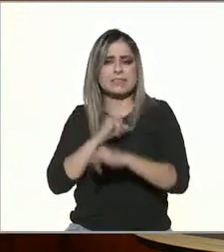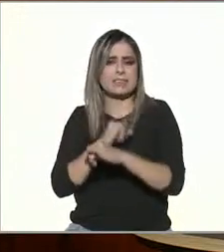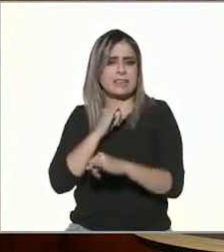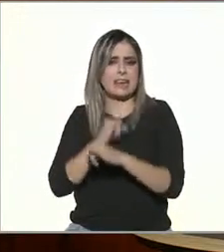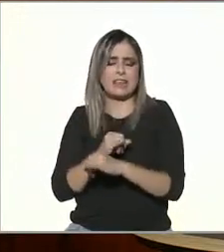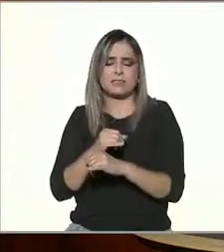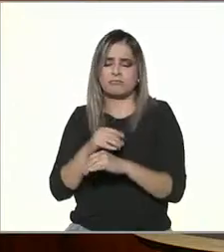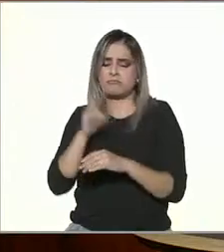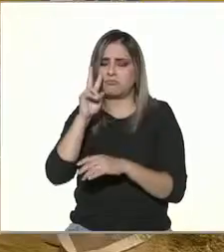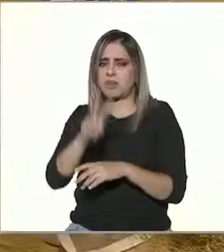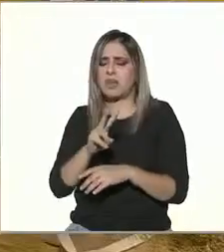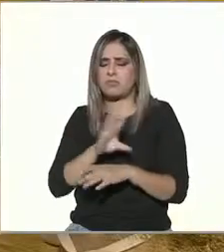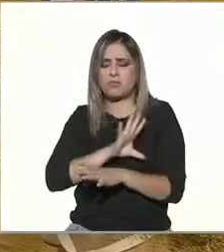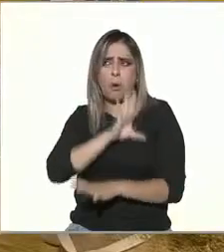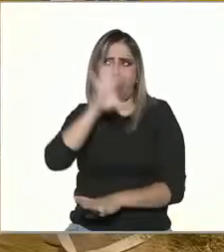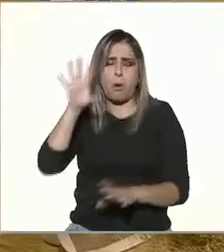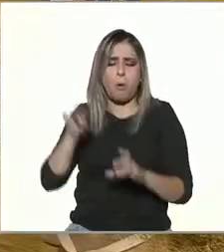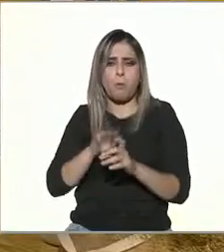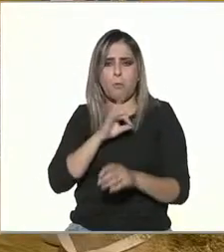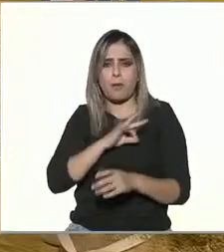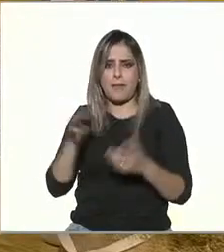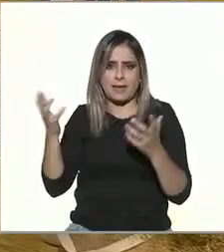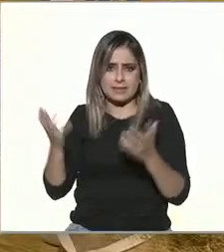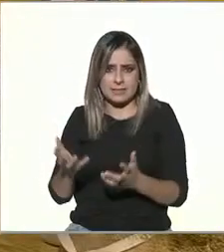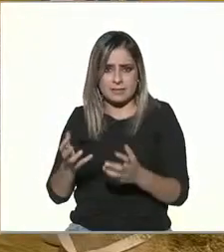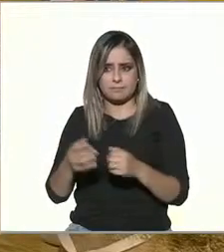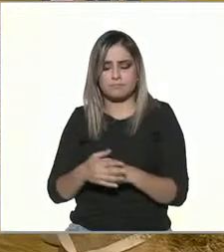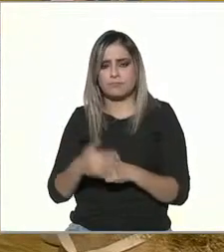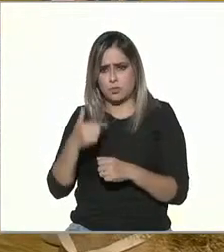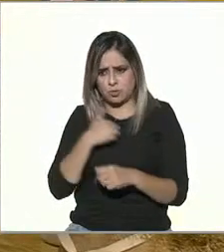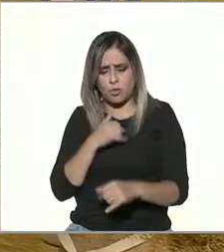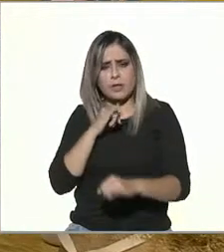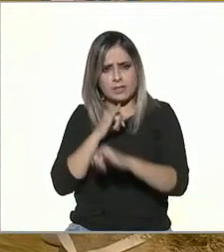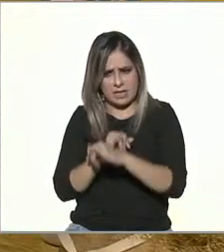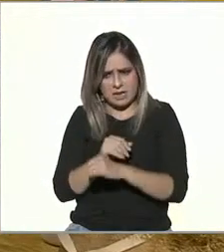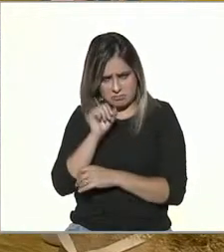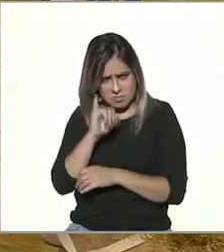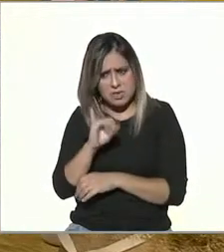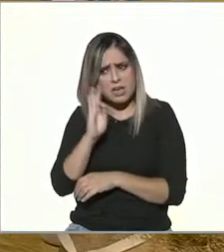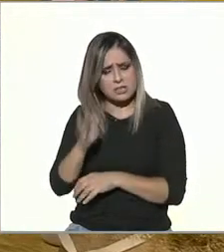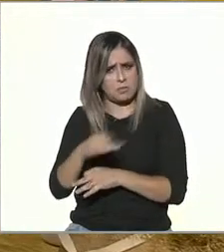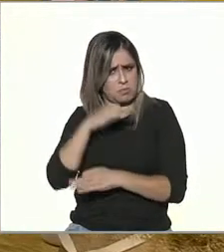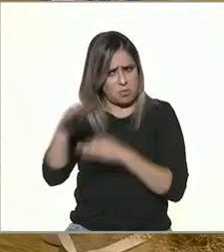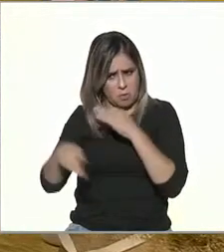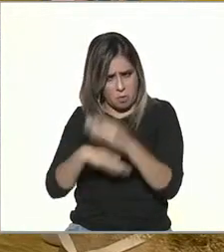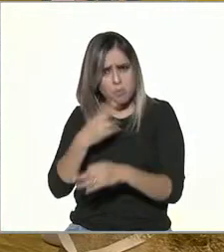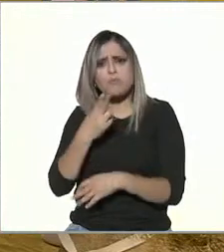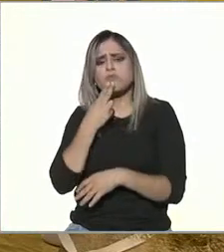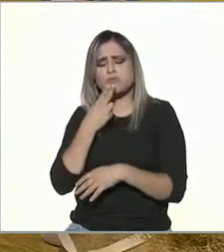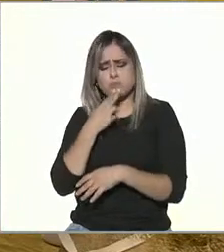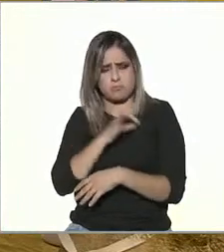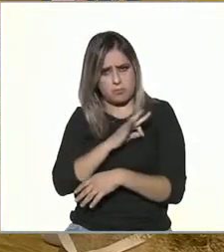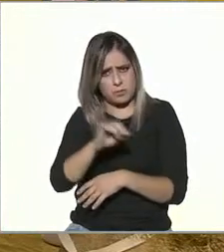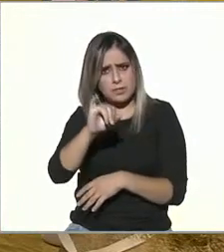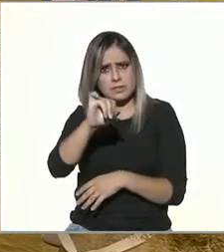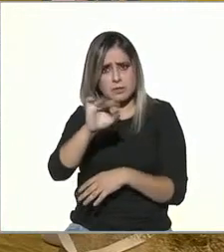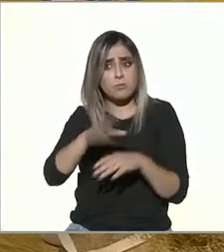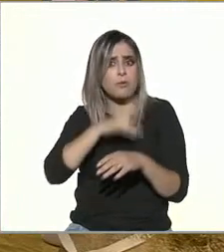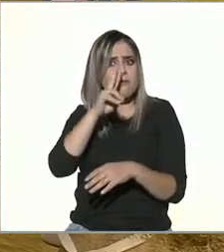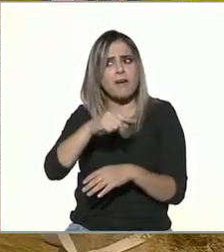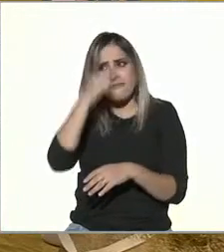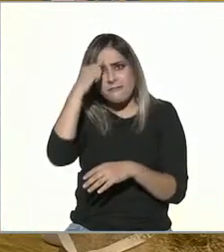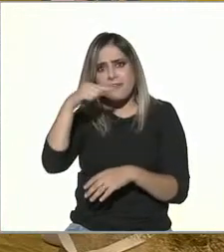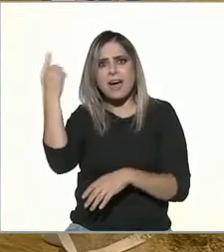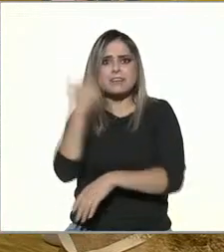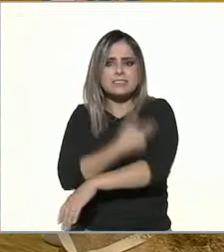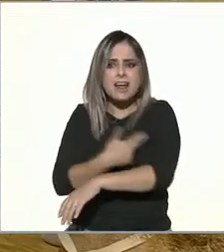cualquier elemento yo me quedaría con todos ¿por qué? porque cada uno de ellos pues ha hecho es una practicidad